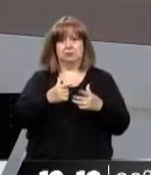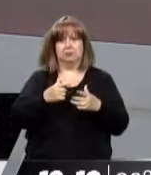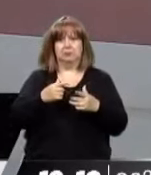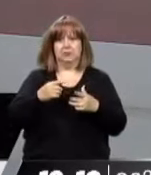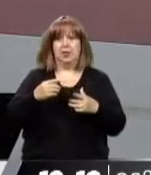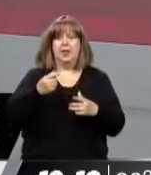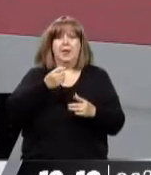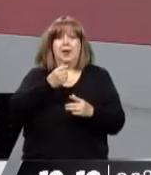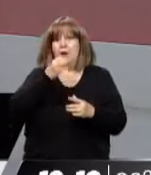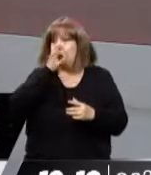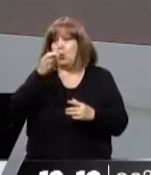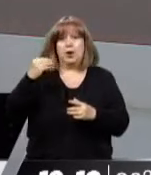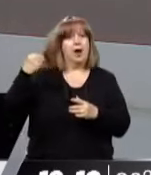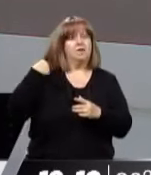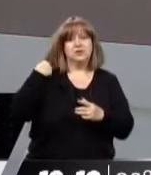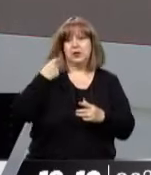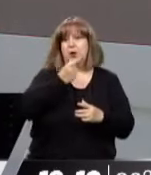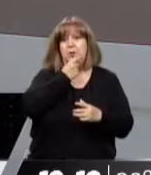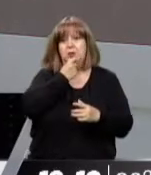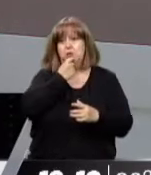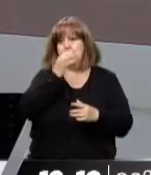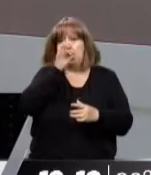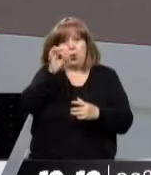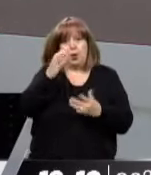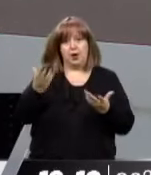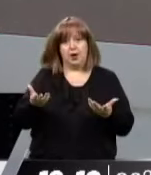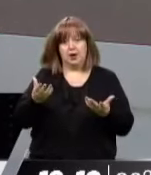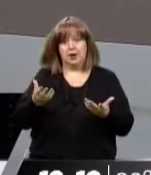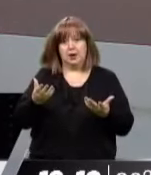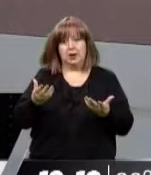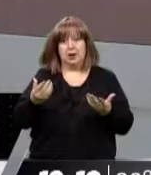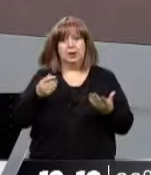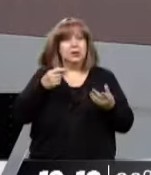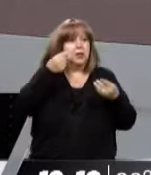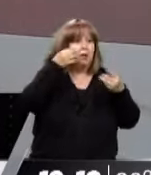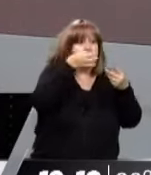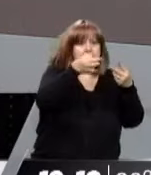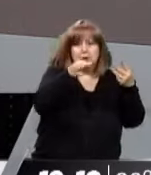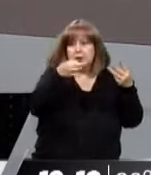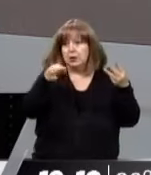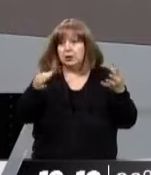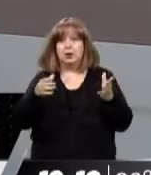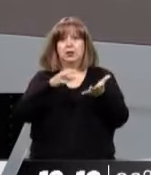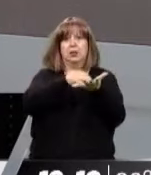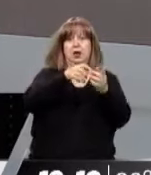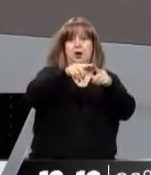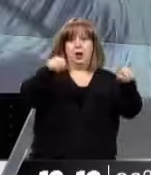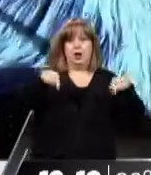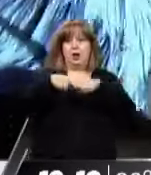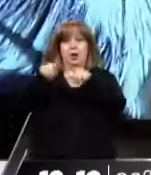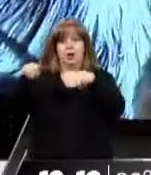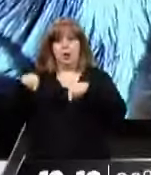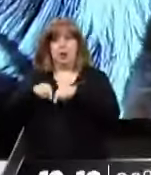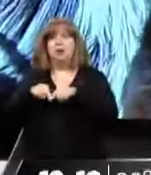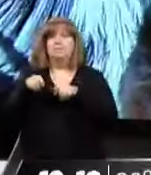avisada, ni consultada, ni mucho menos... puesta al tanto de lo que se estaba llevando adelante. Exactamente. Y en ese caso